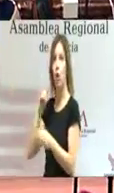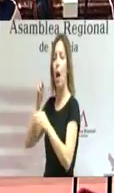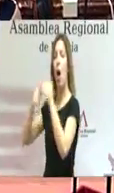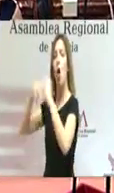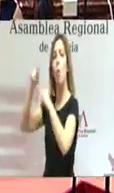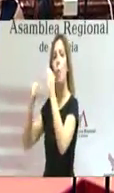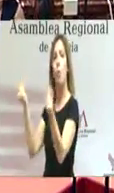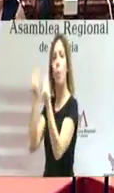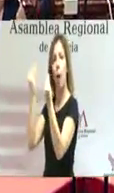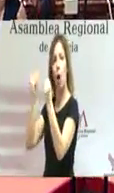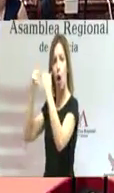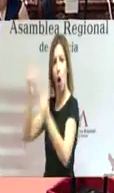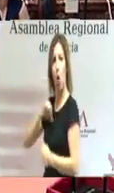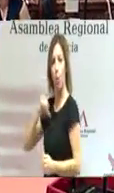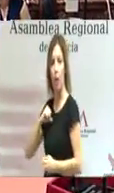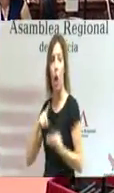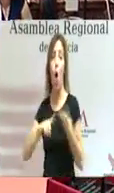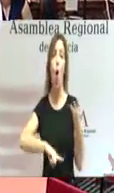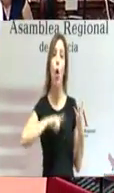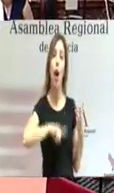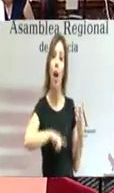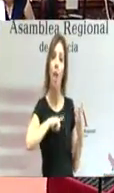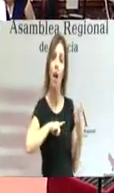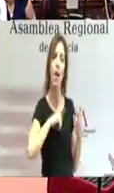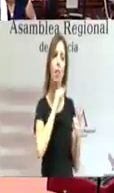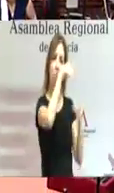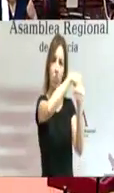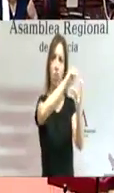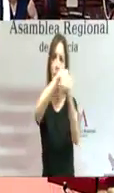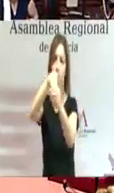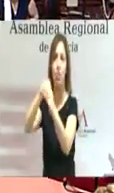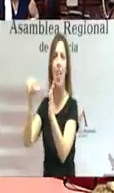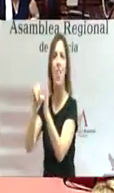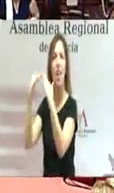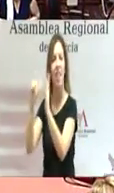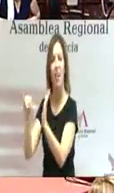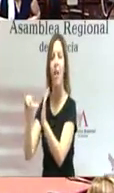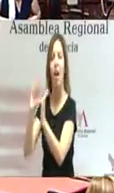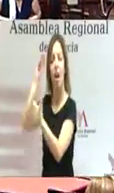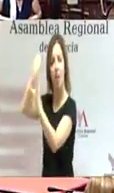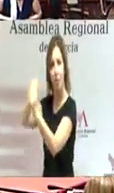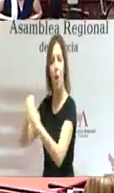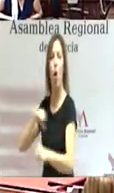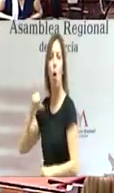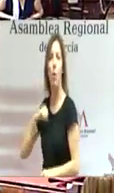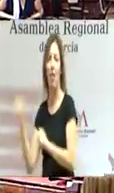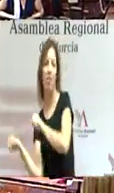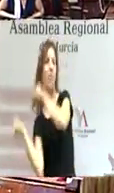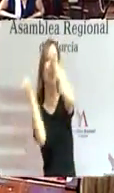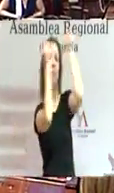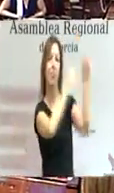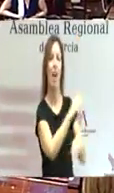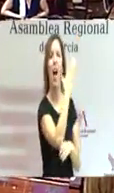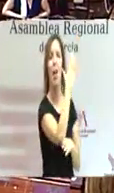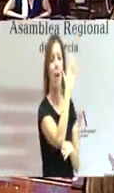o en Caravaca de la Cruz, están siendo atendidos en sus hospitales más cercanos en lugar de tener que desplazarse a la ciudad